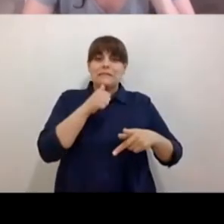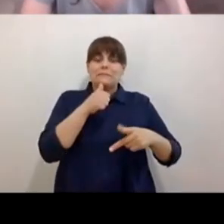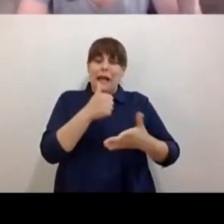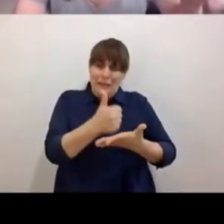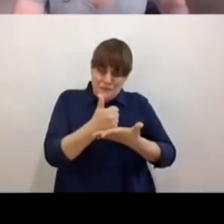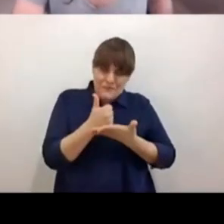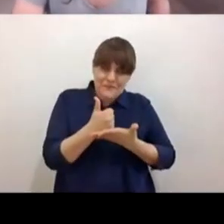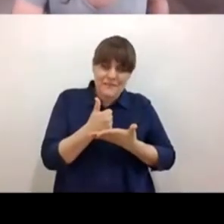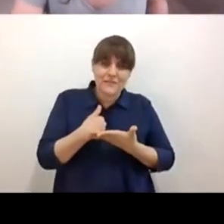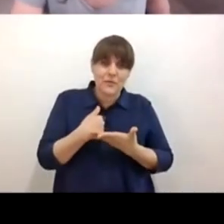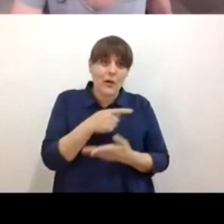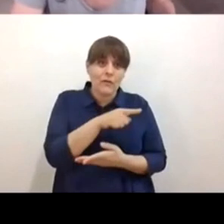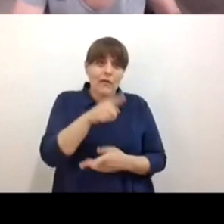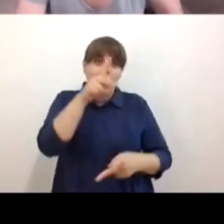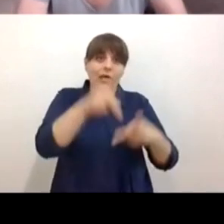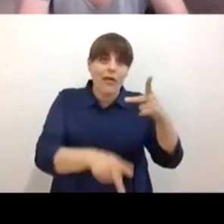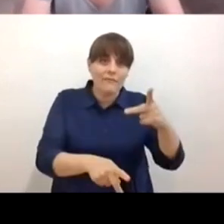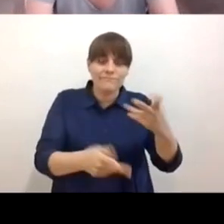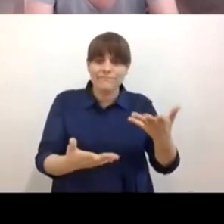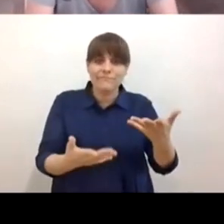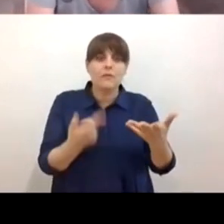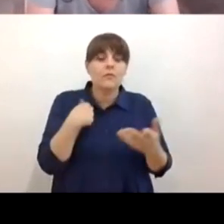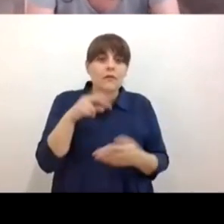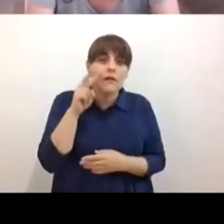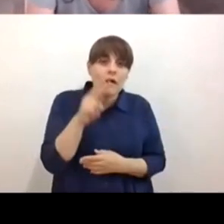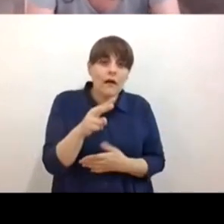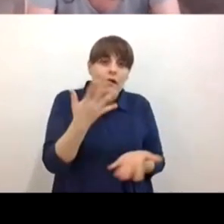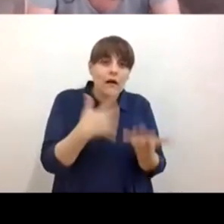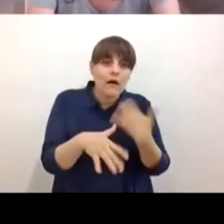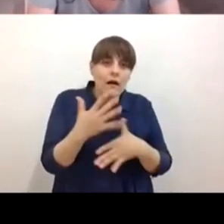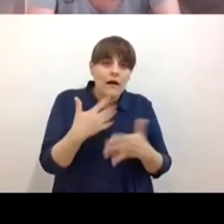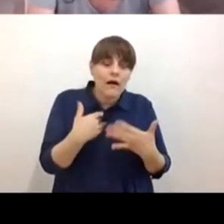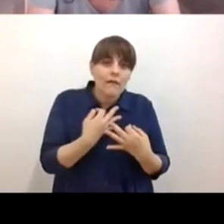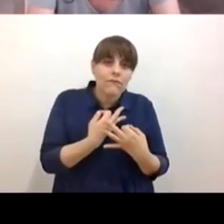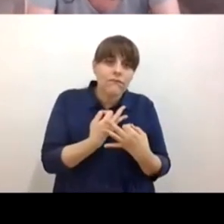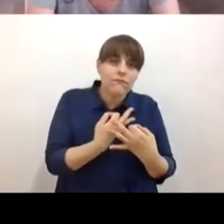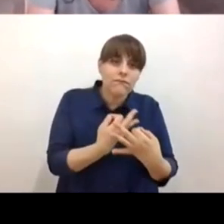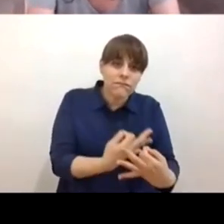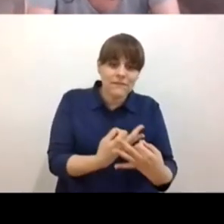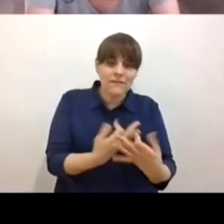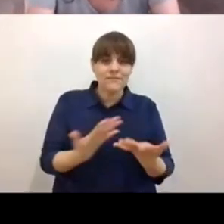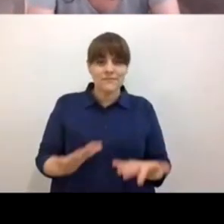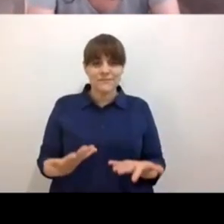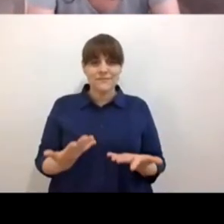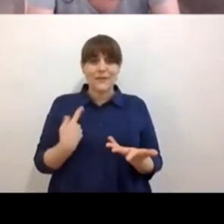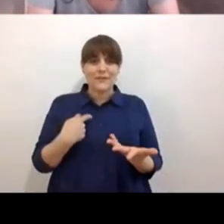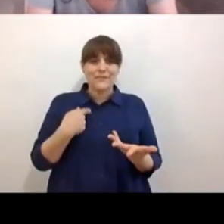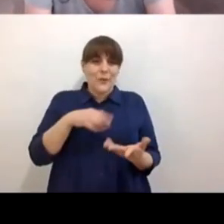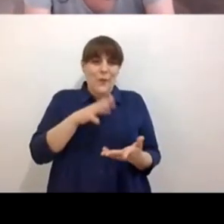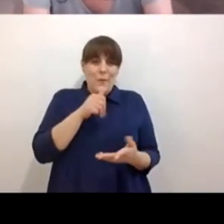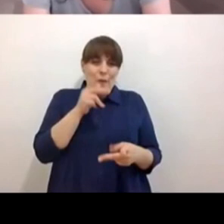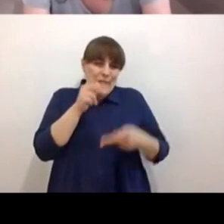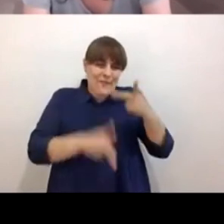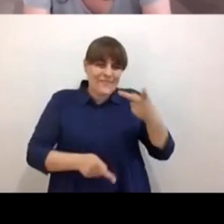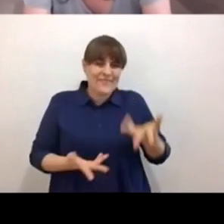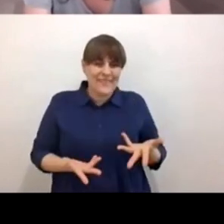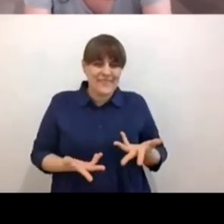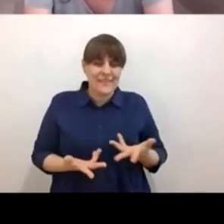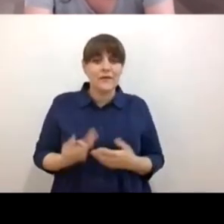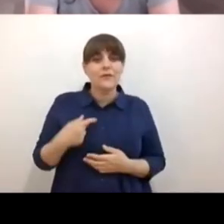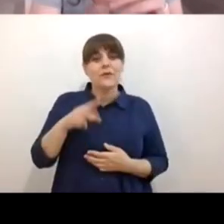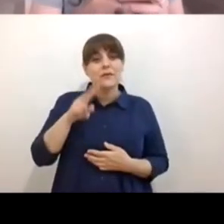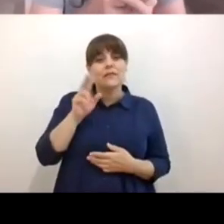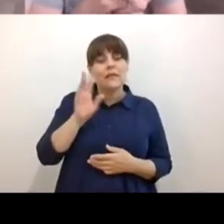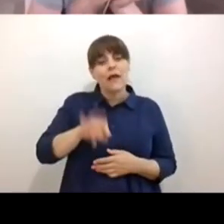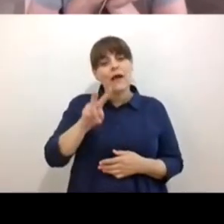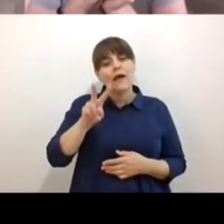es fascinante escucharlas y también es fascinante estar viendo a Daniela y